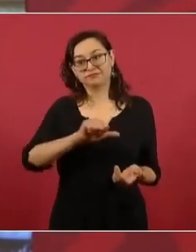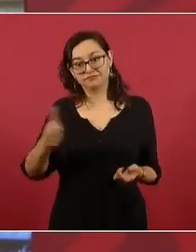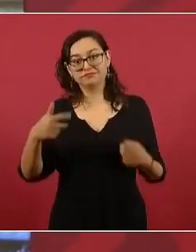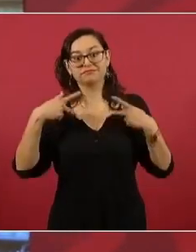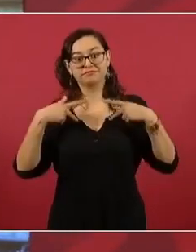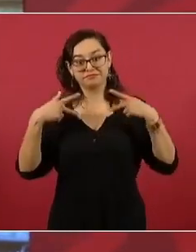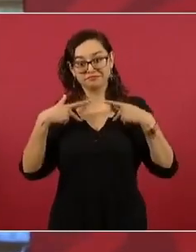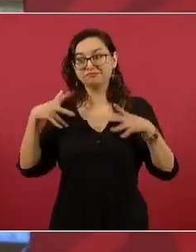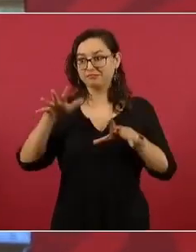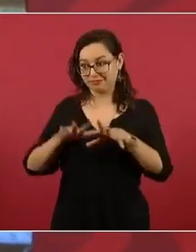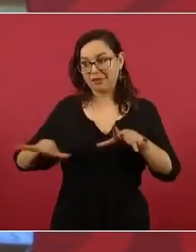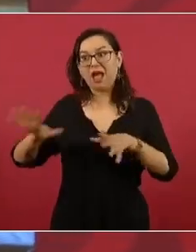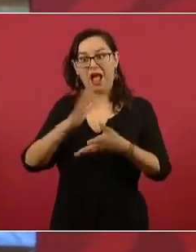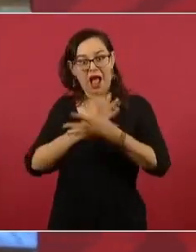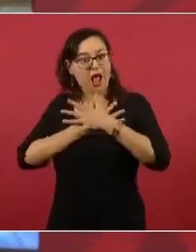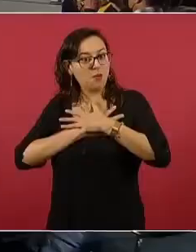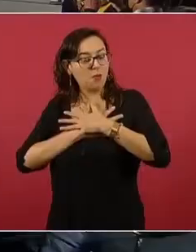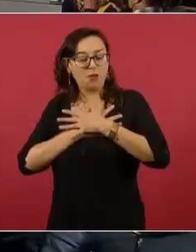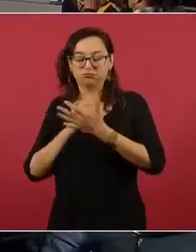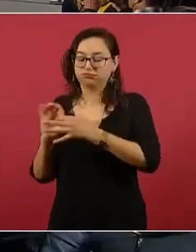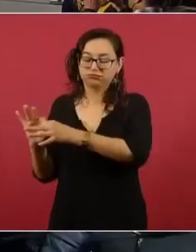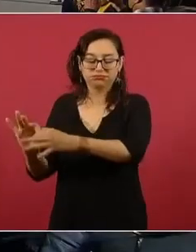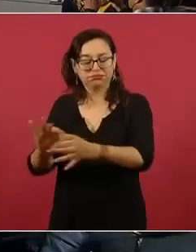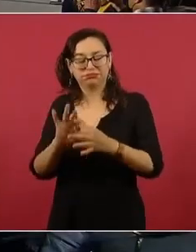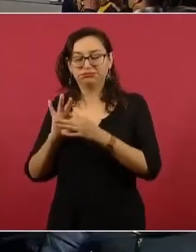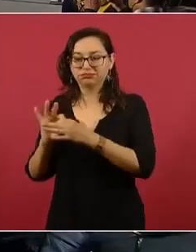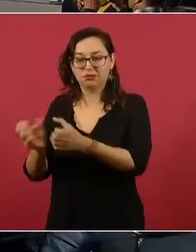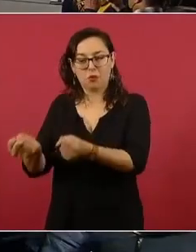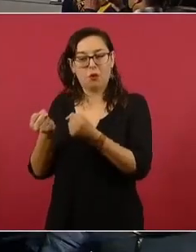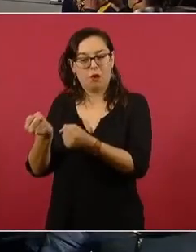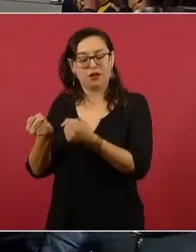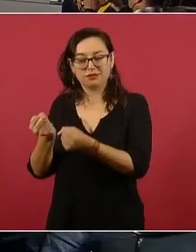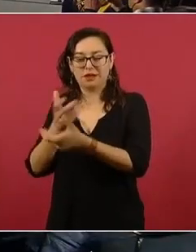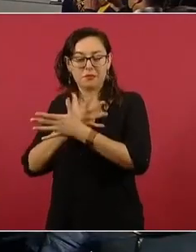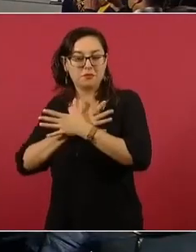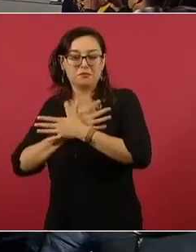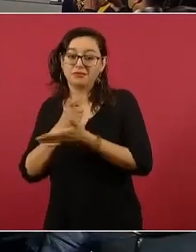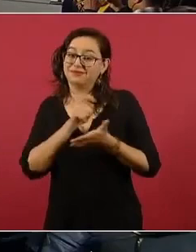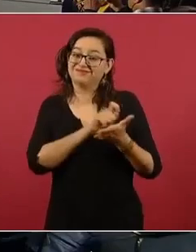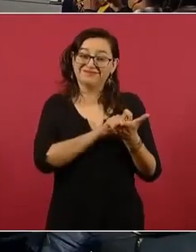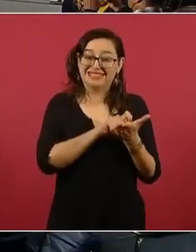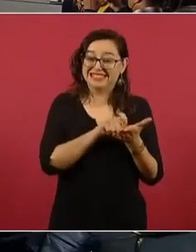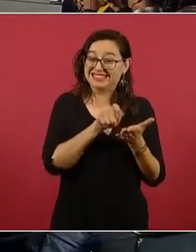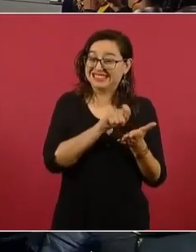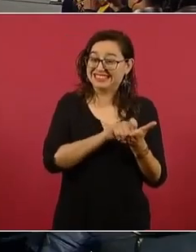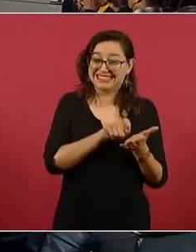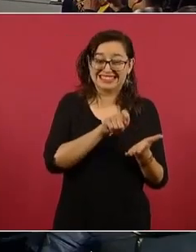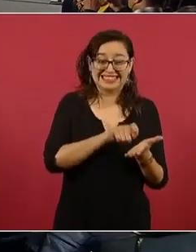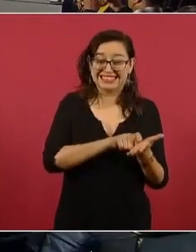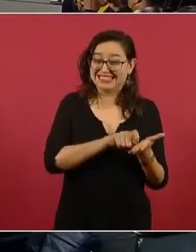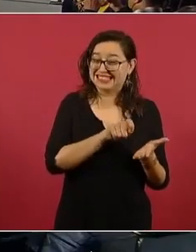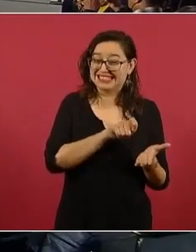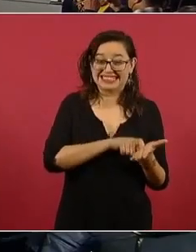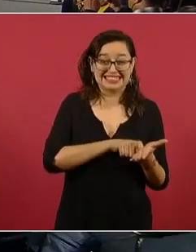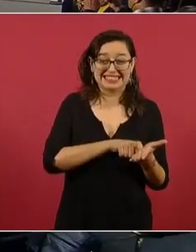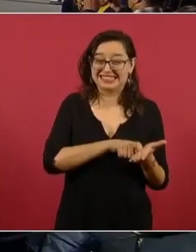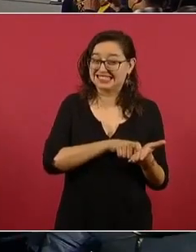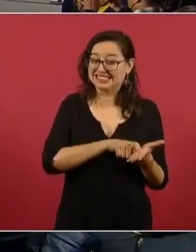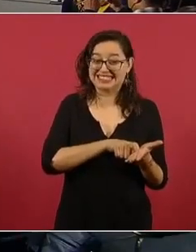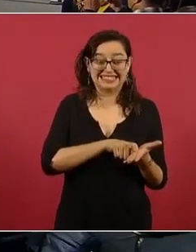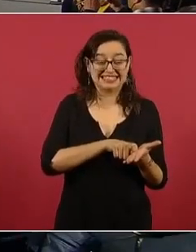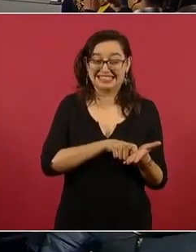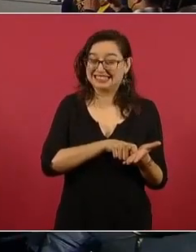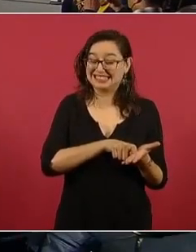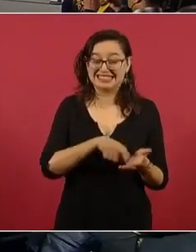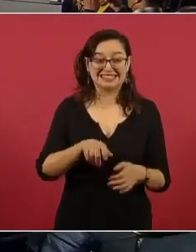pueblo, pero no le escriben bien.